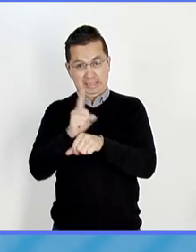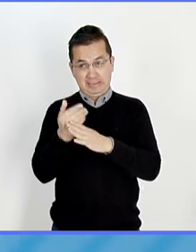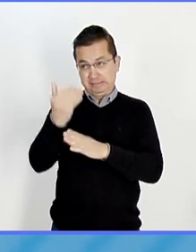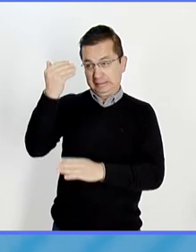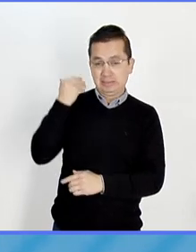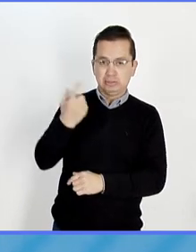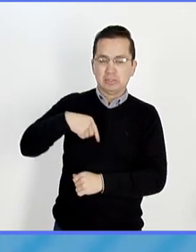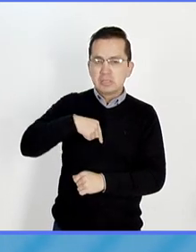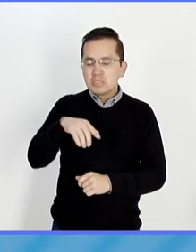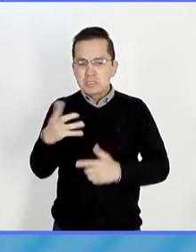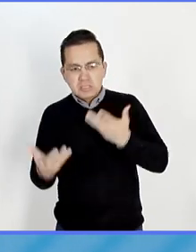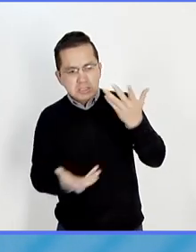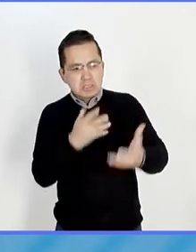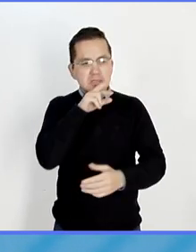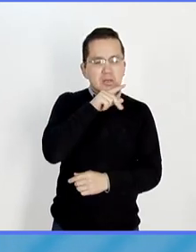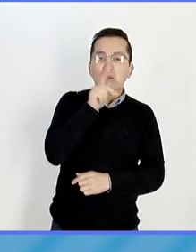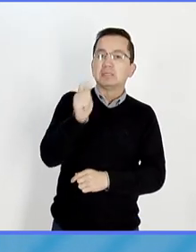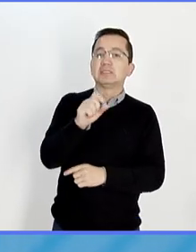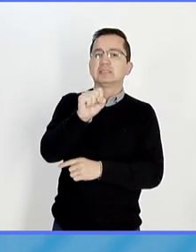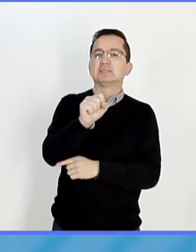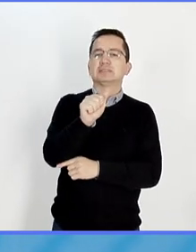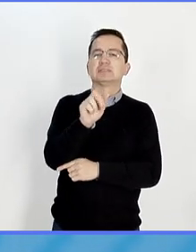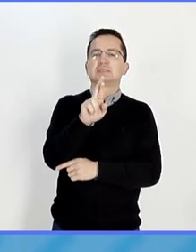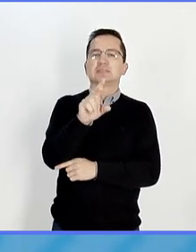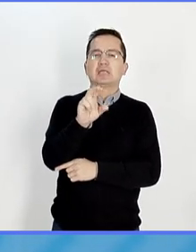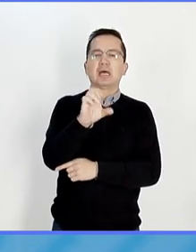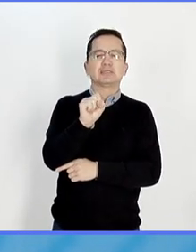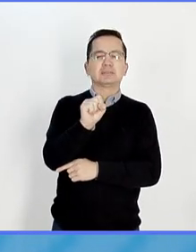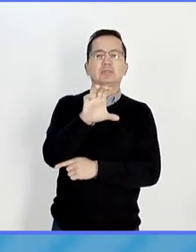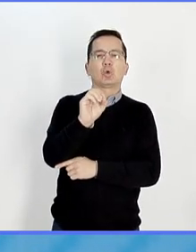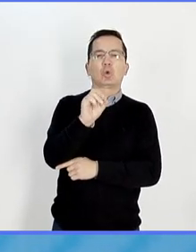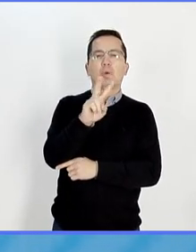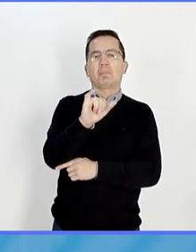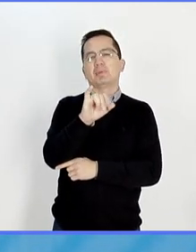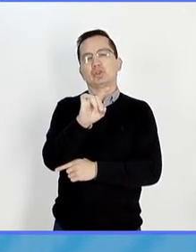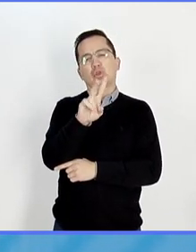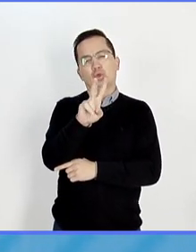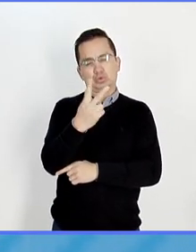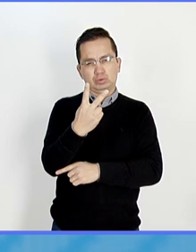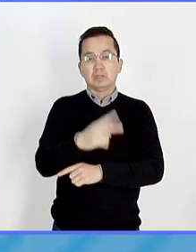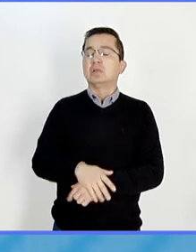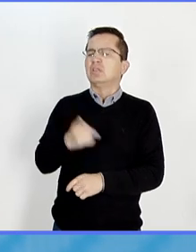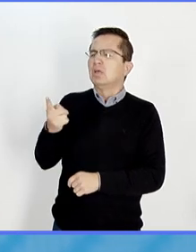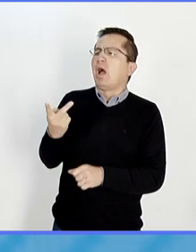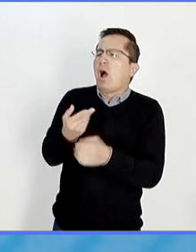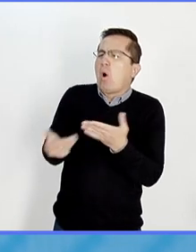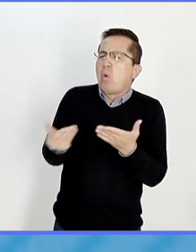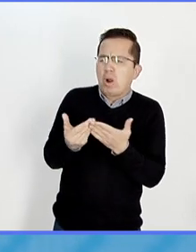cómo definir la situación actual que estamos enfrentando por esta pandemia del SARS-CoV-2?